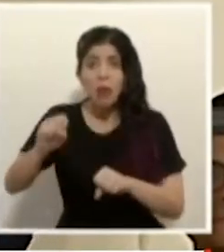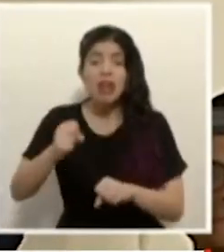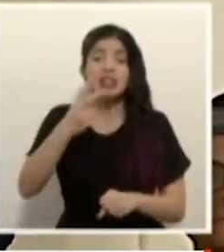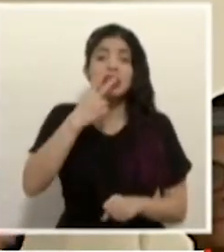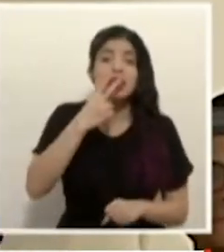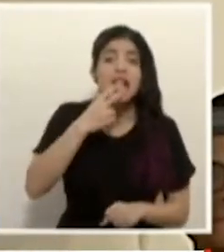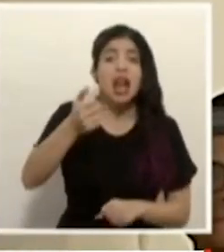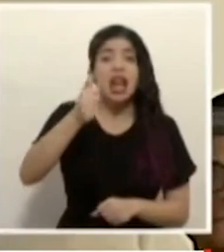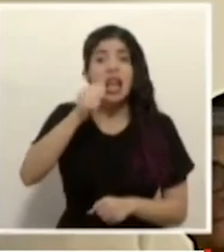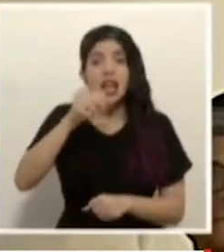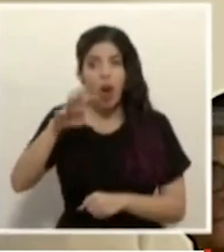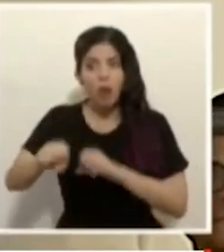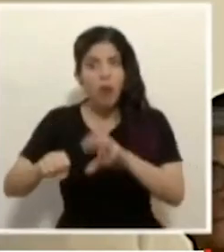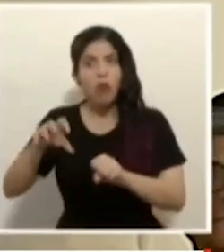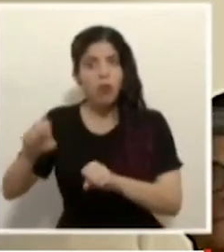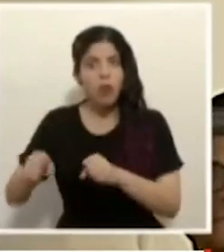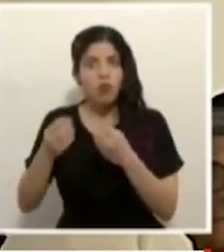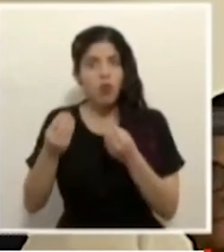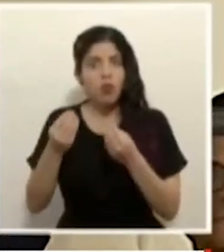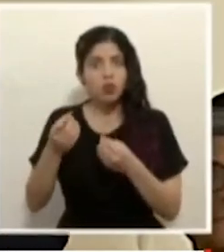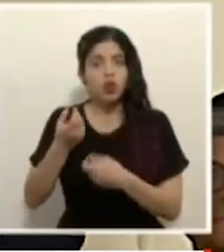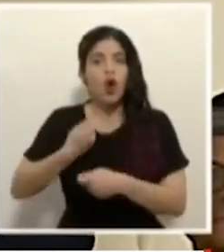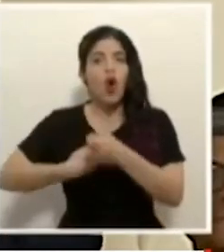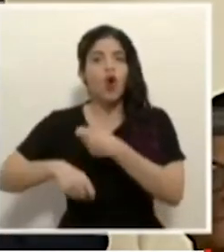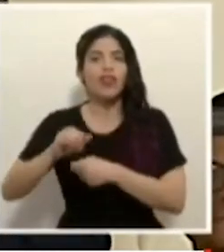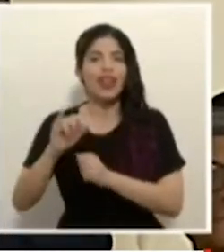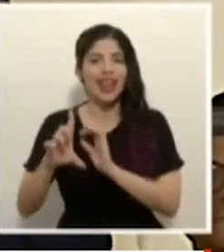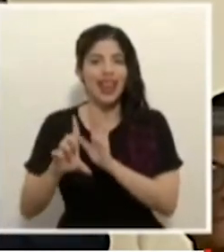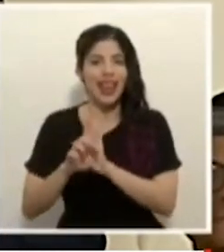apoyando a la industria nuestra del comercio